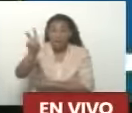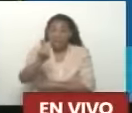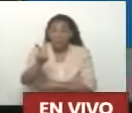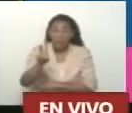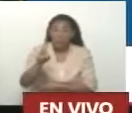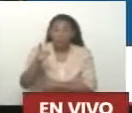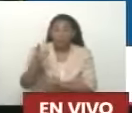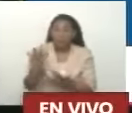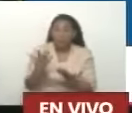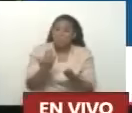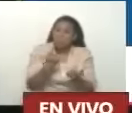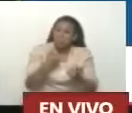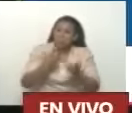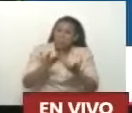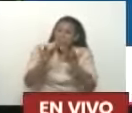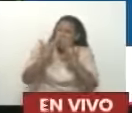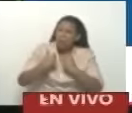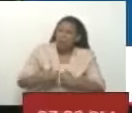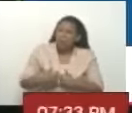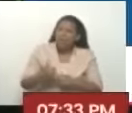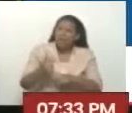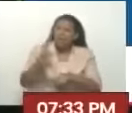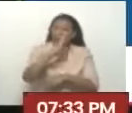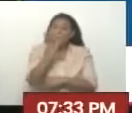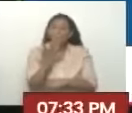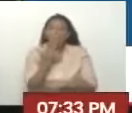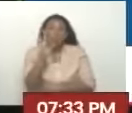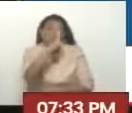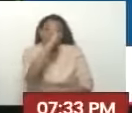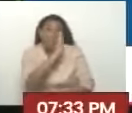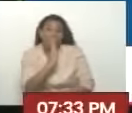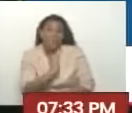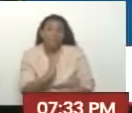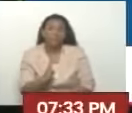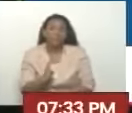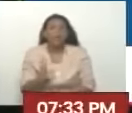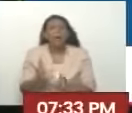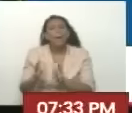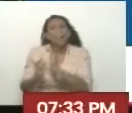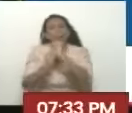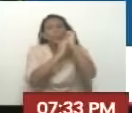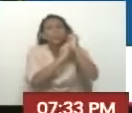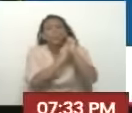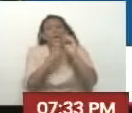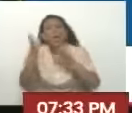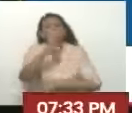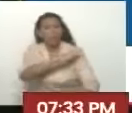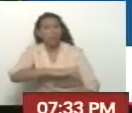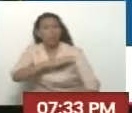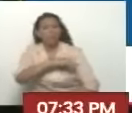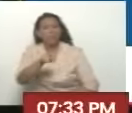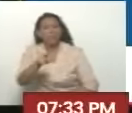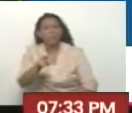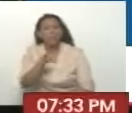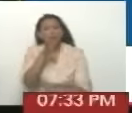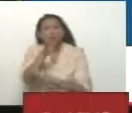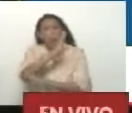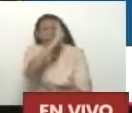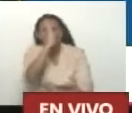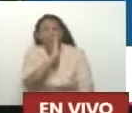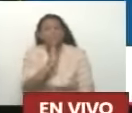Por ejemplo En Brasil Me contaban Una delegación Brasilera En Brasil